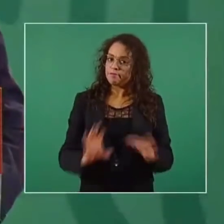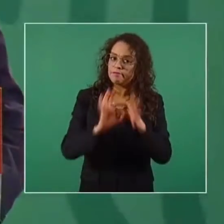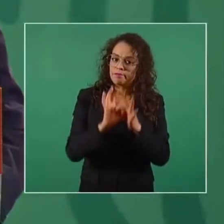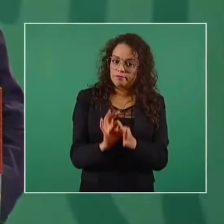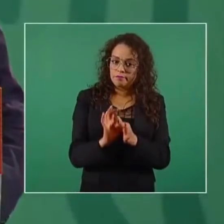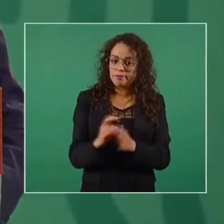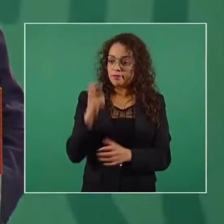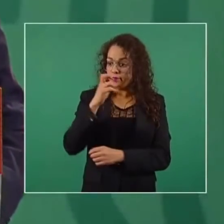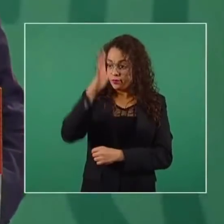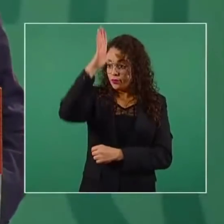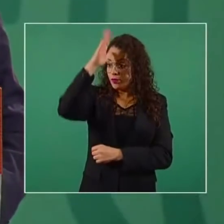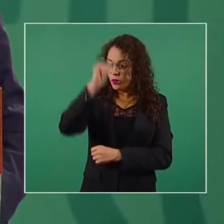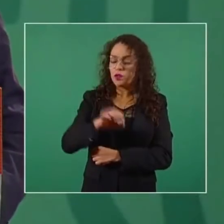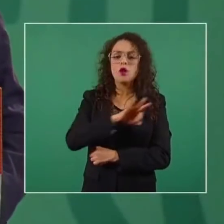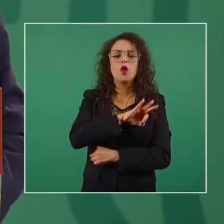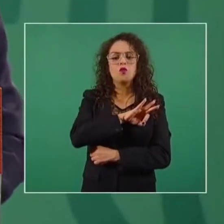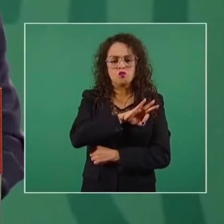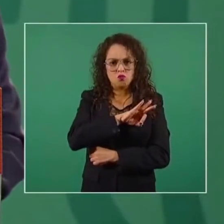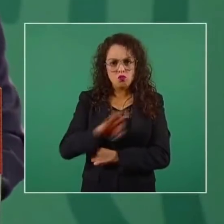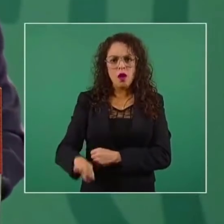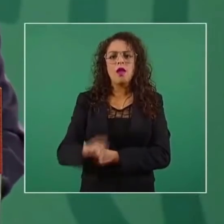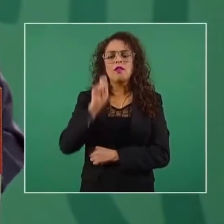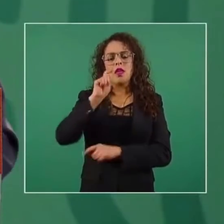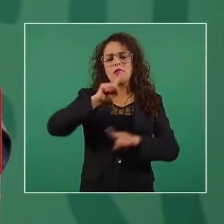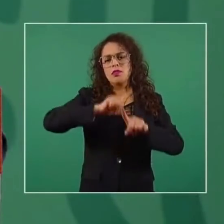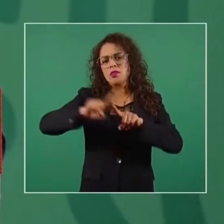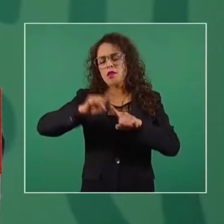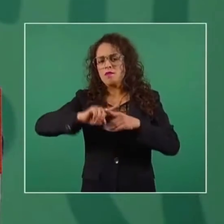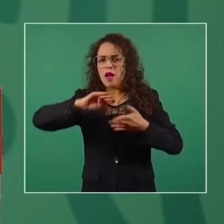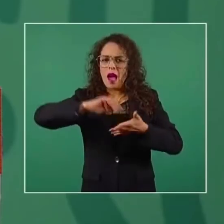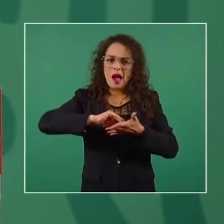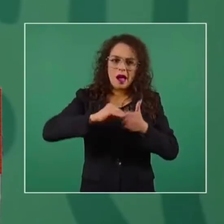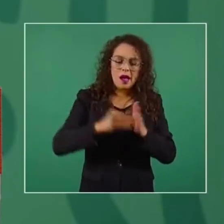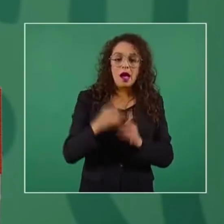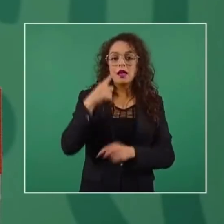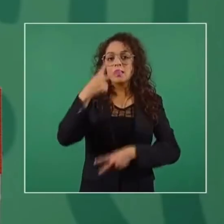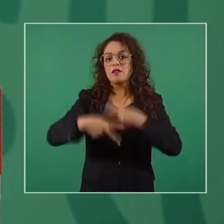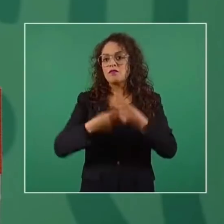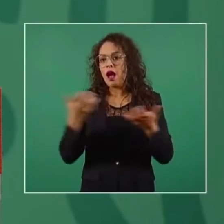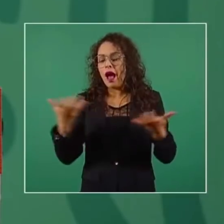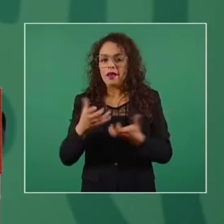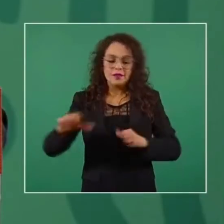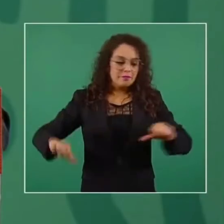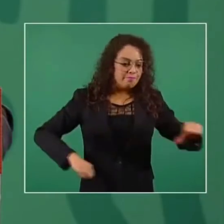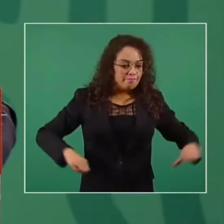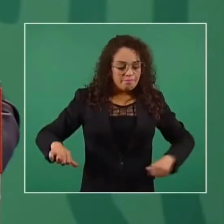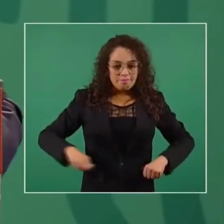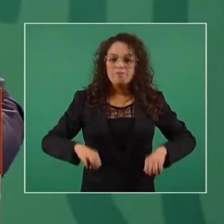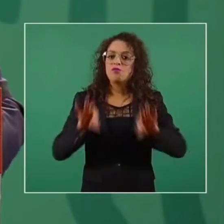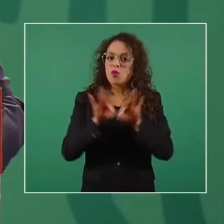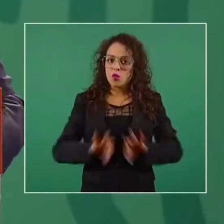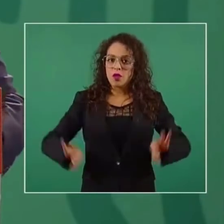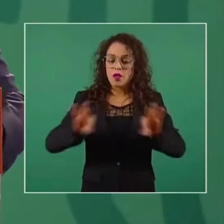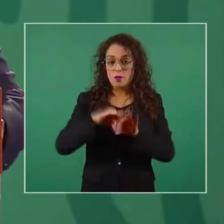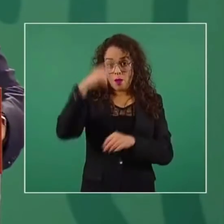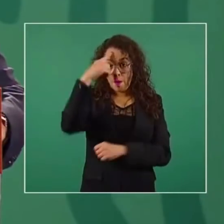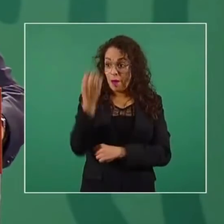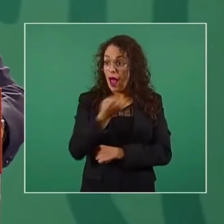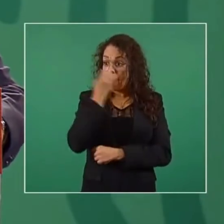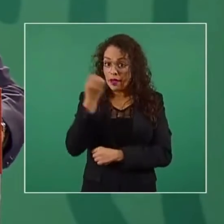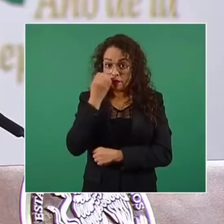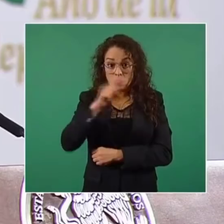las bases para el despliegue de las acciones y estrategias necesarias para que las escuelas sean espacios seguros